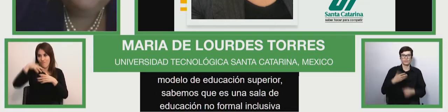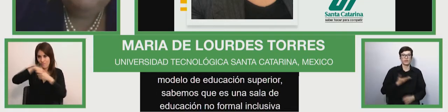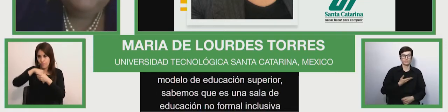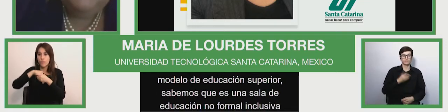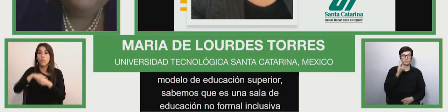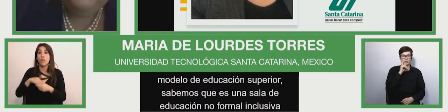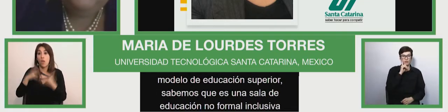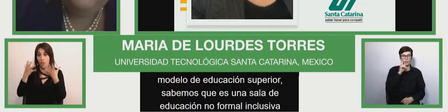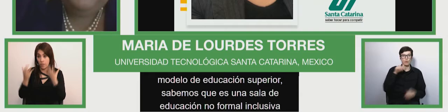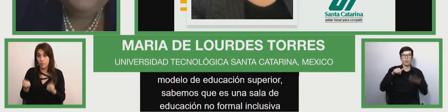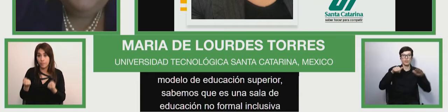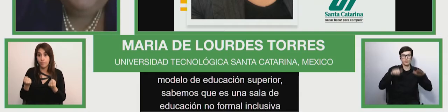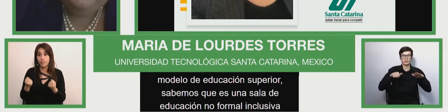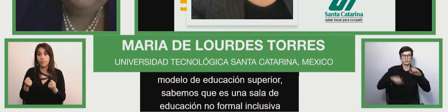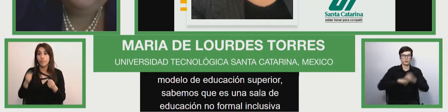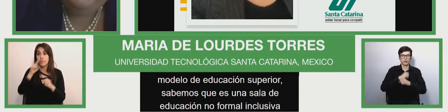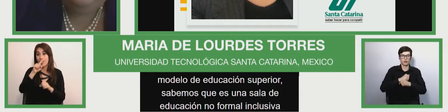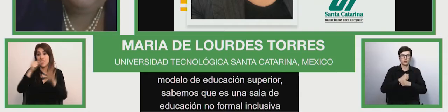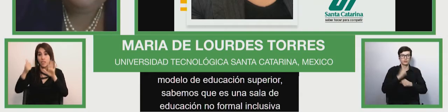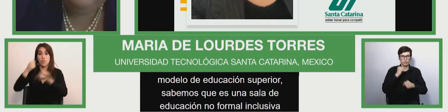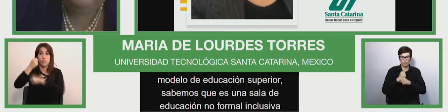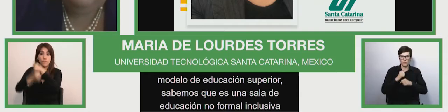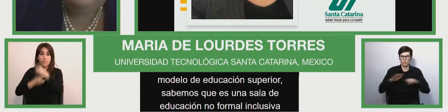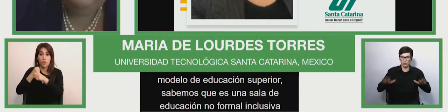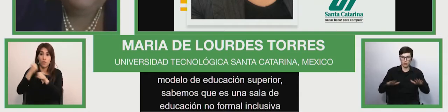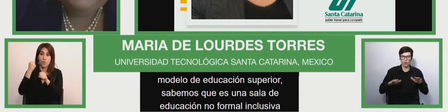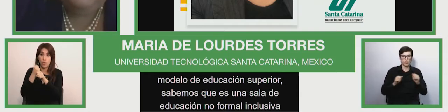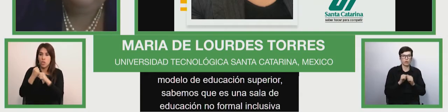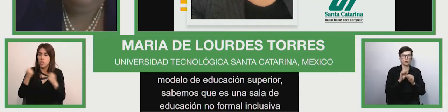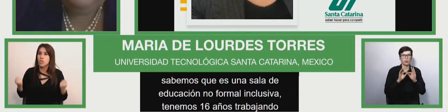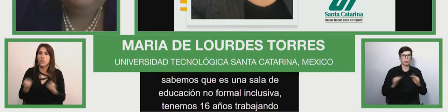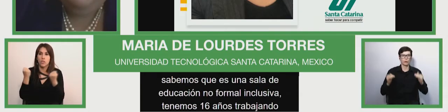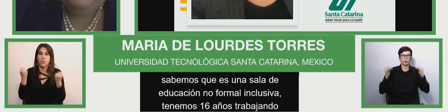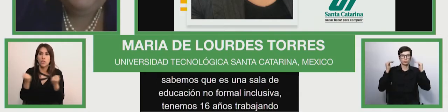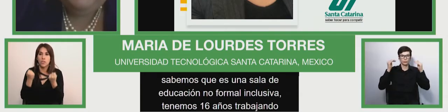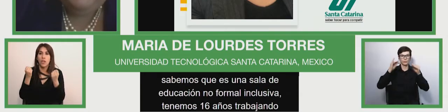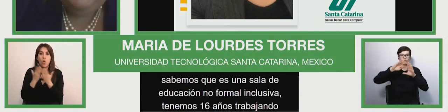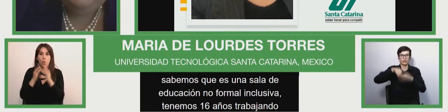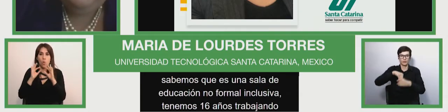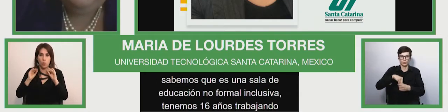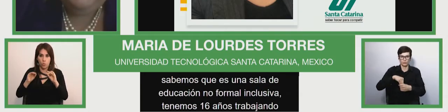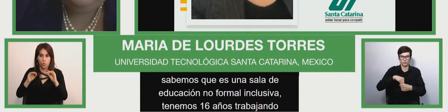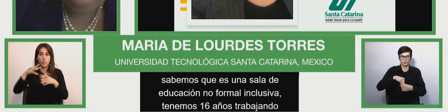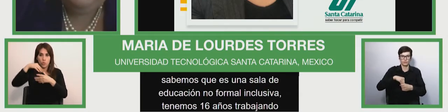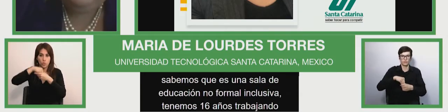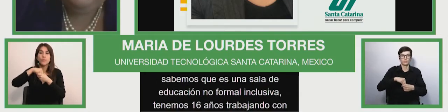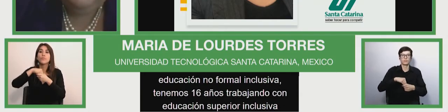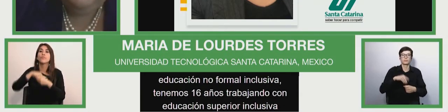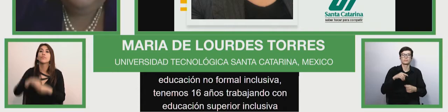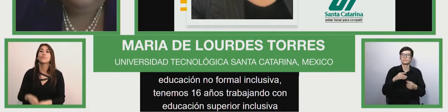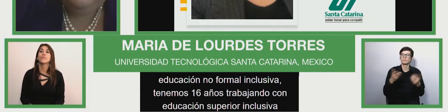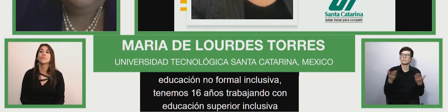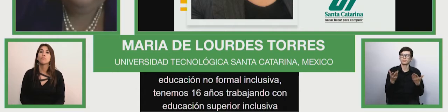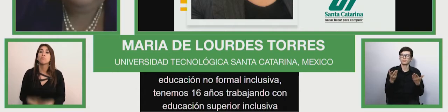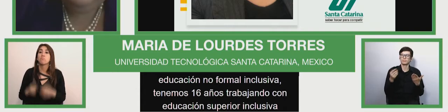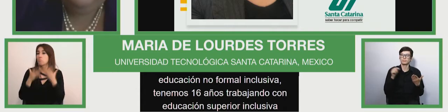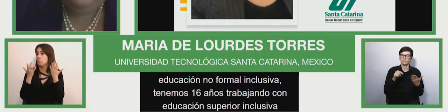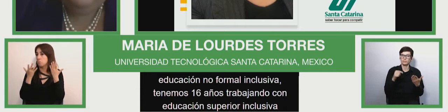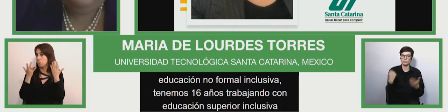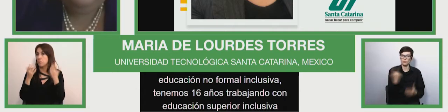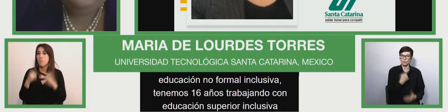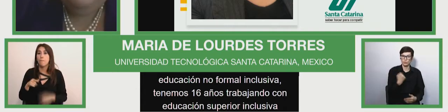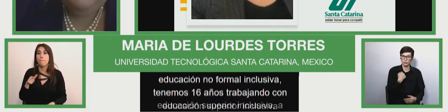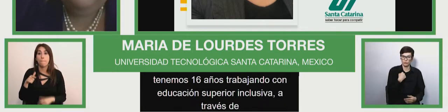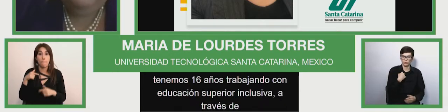trabajando con Educación Superior Inclusiva a través de nuestro